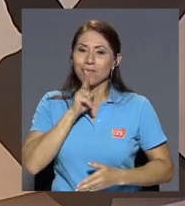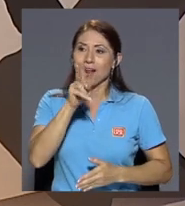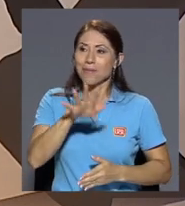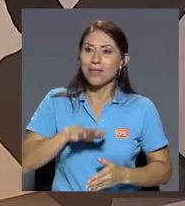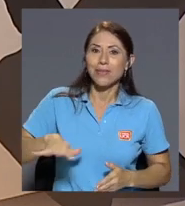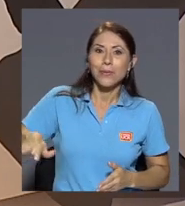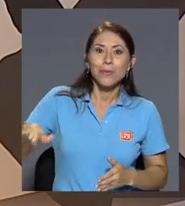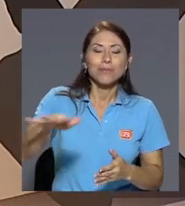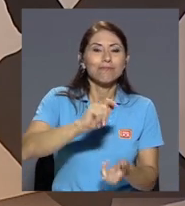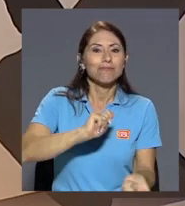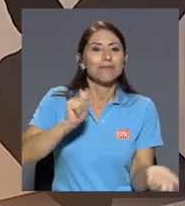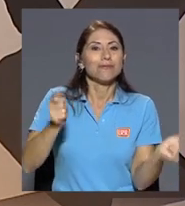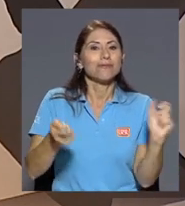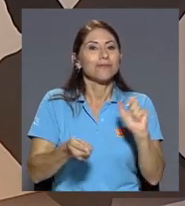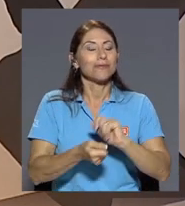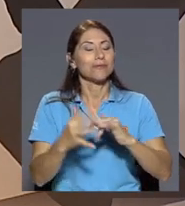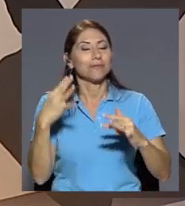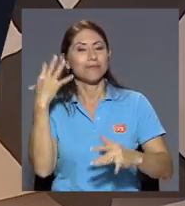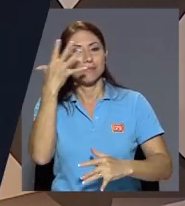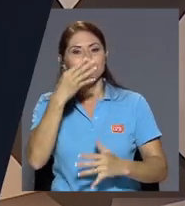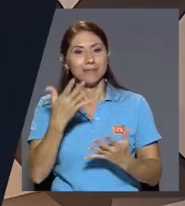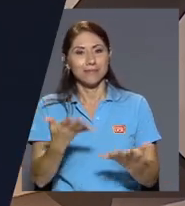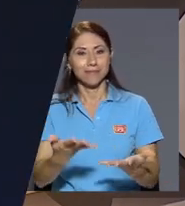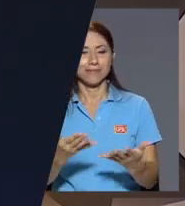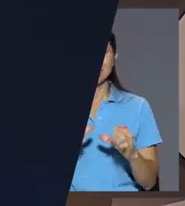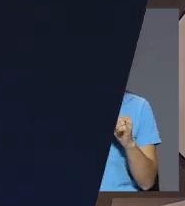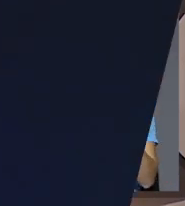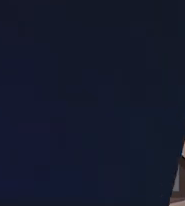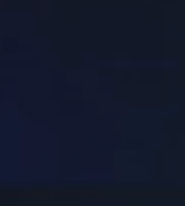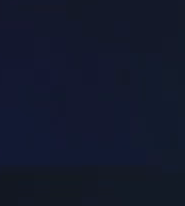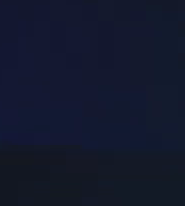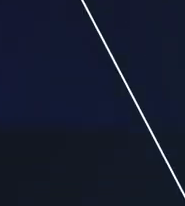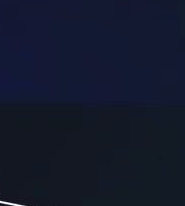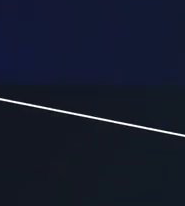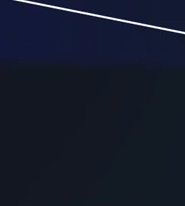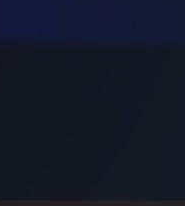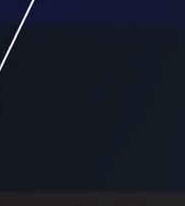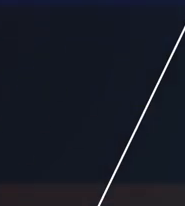en una flor rebosante seguimos en Canal 15